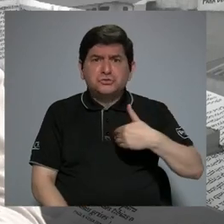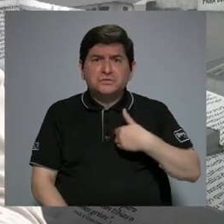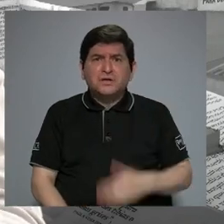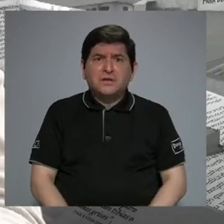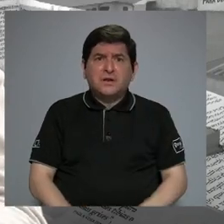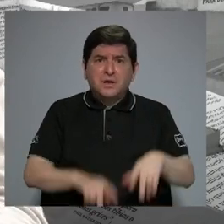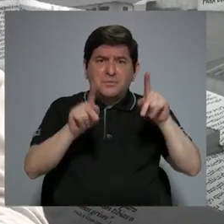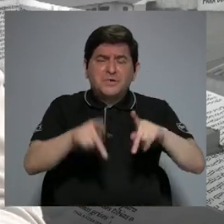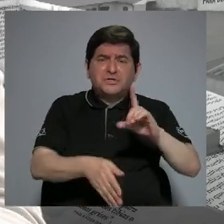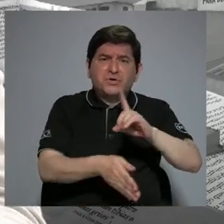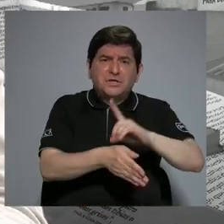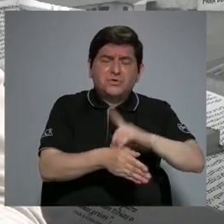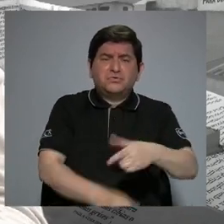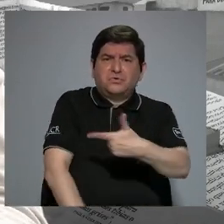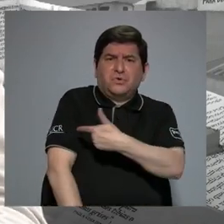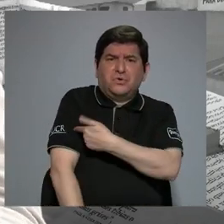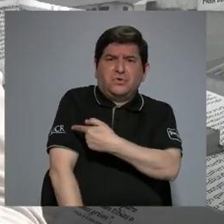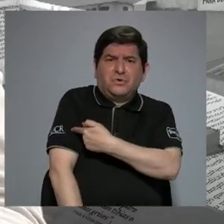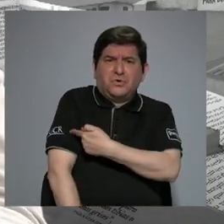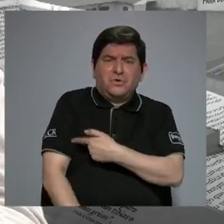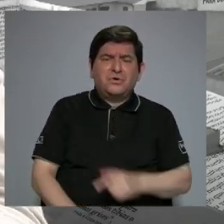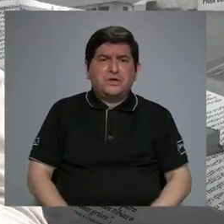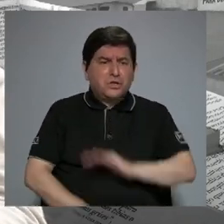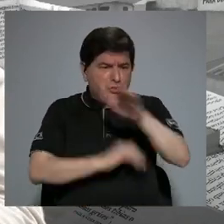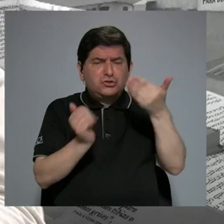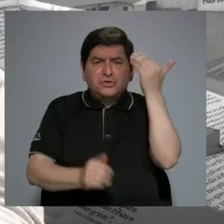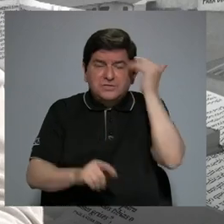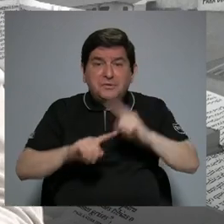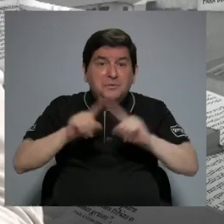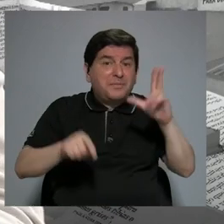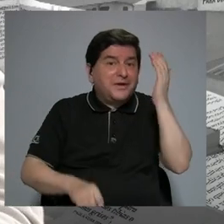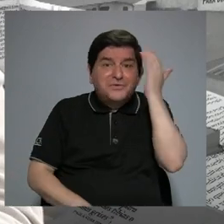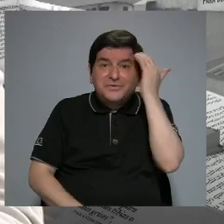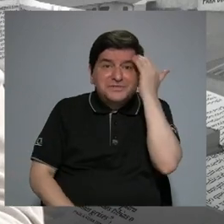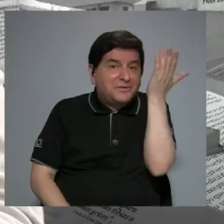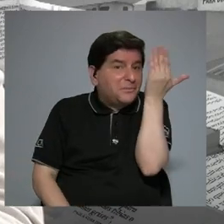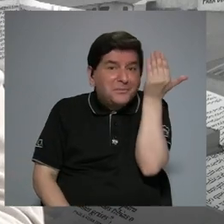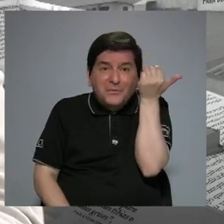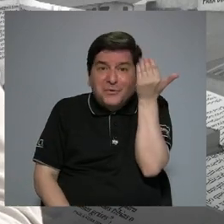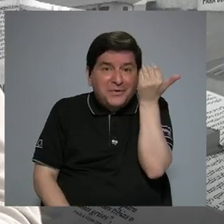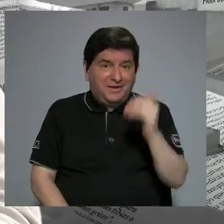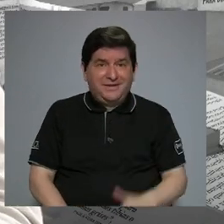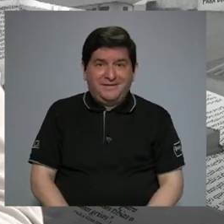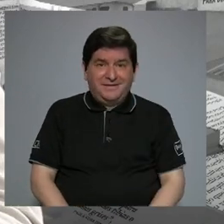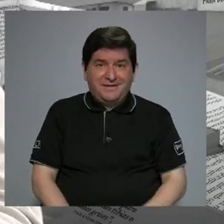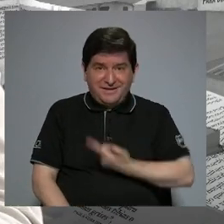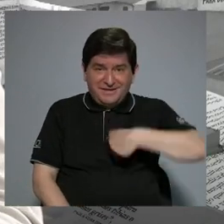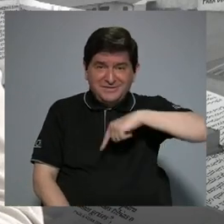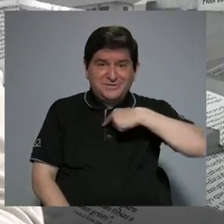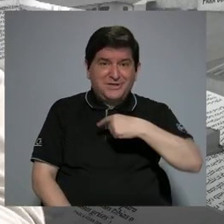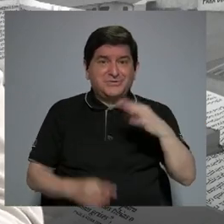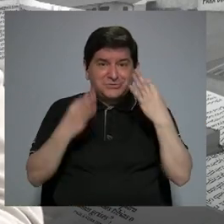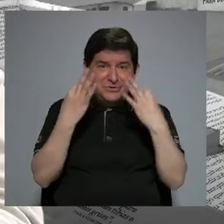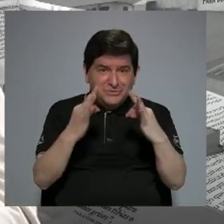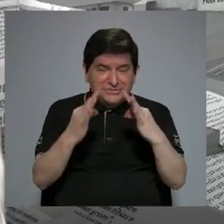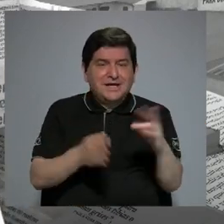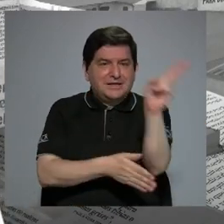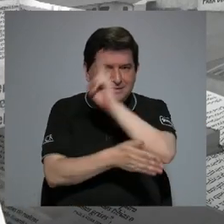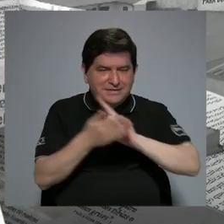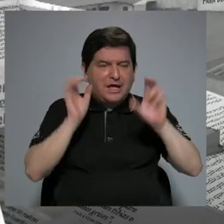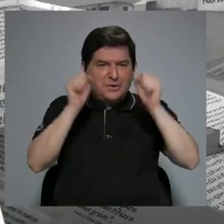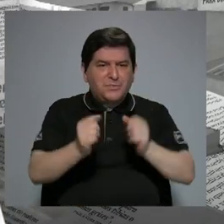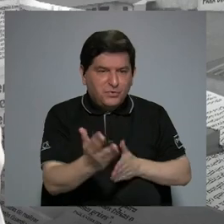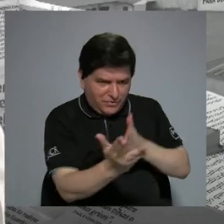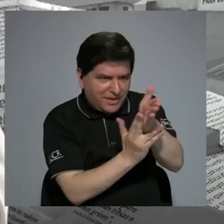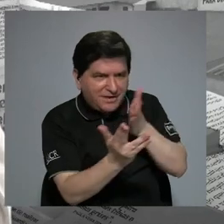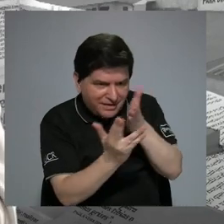gente, los médicos, las enfermeras, todos saben, pero no saben el por qué. Y si nosotros tratamos de, como universidad, llegar